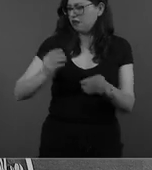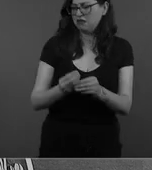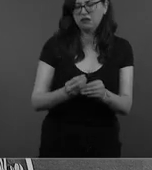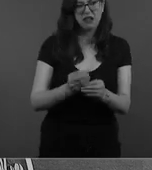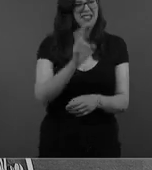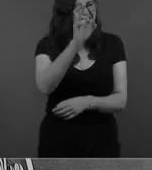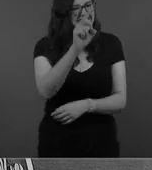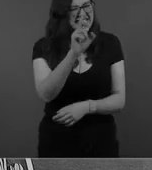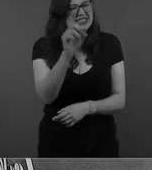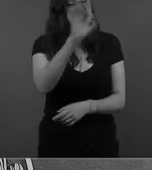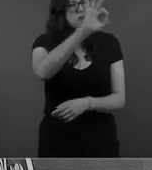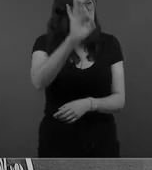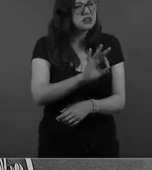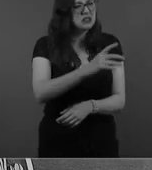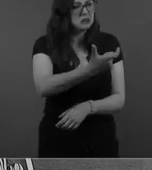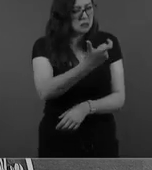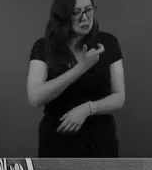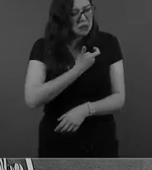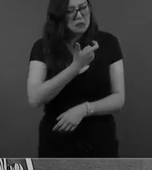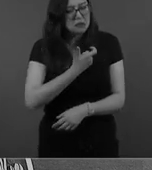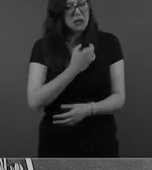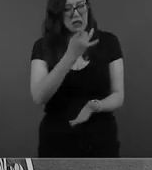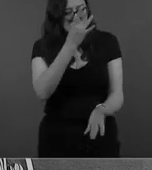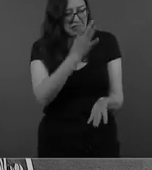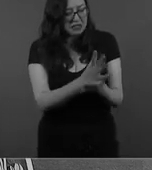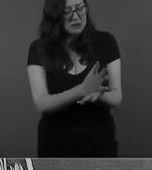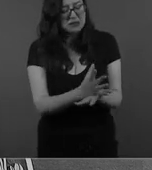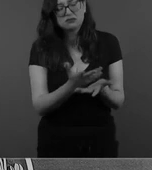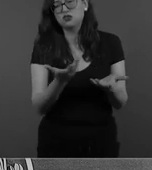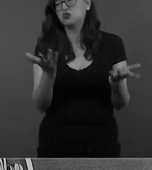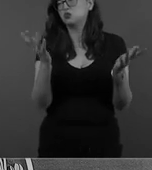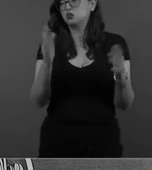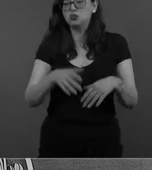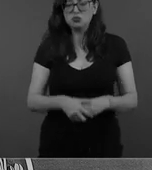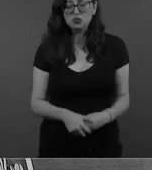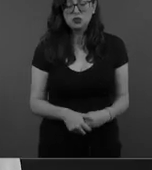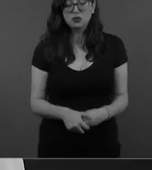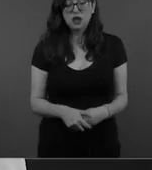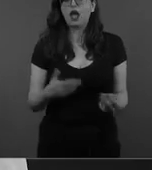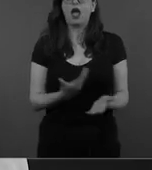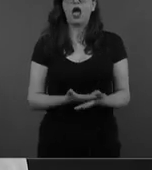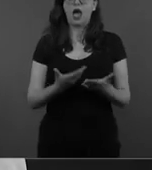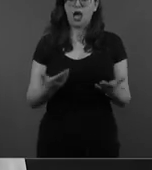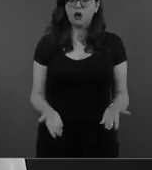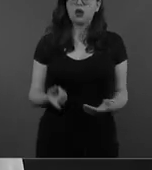estábamos recibiendo cuando estábamos en activo. Entonces, la idea es poder